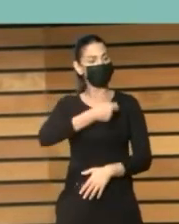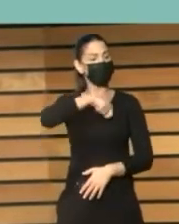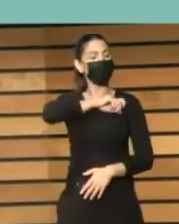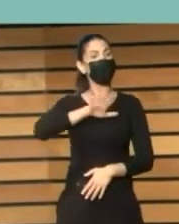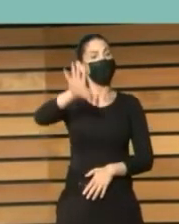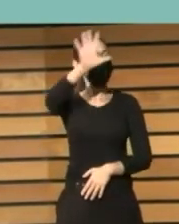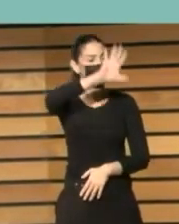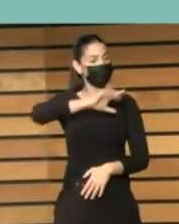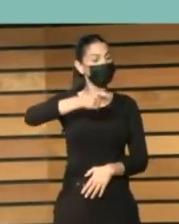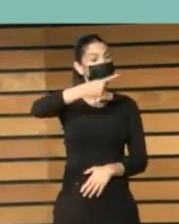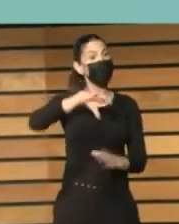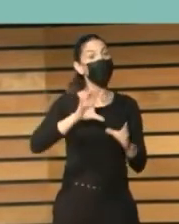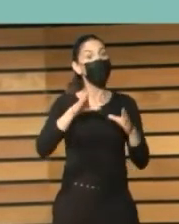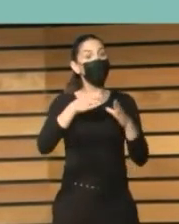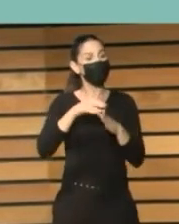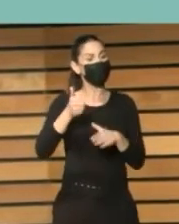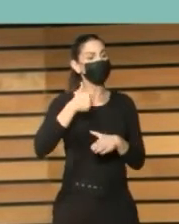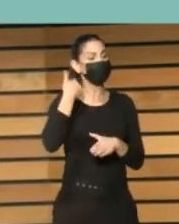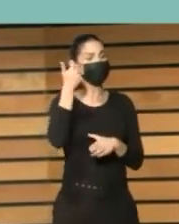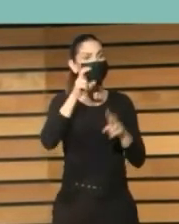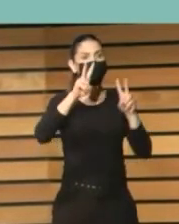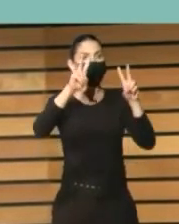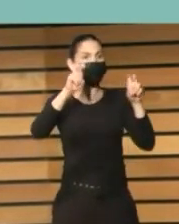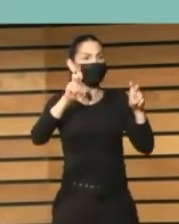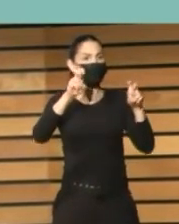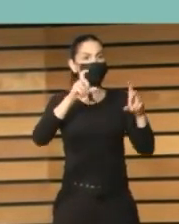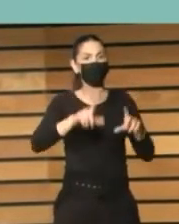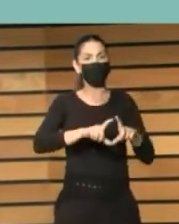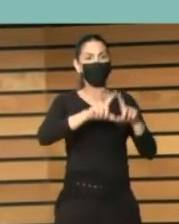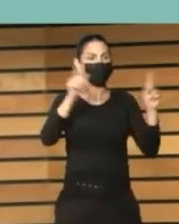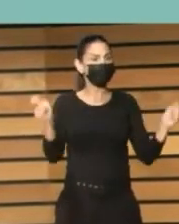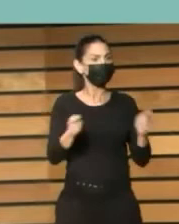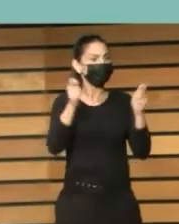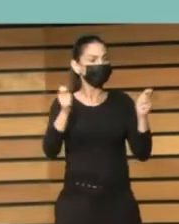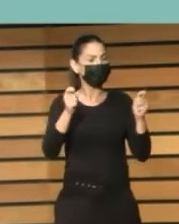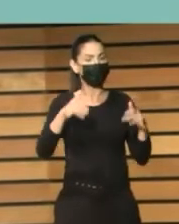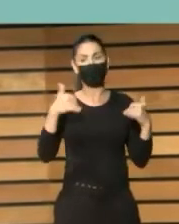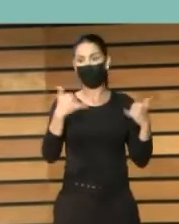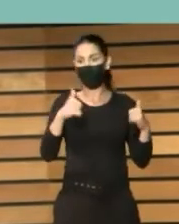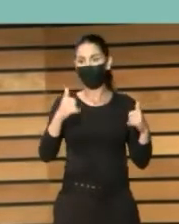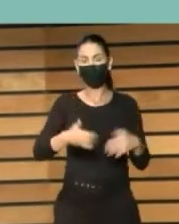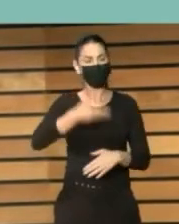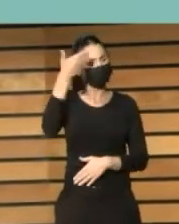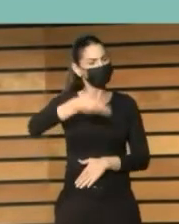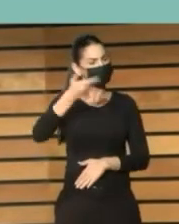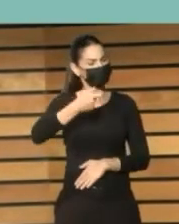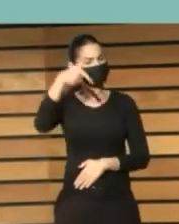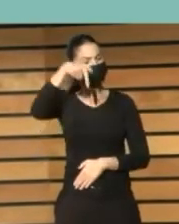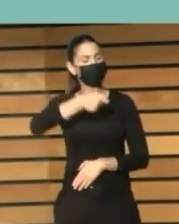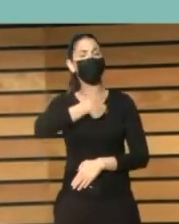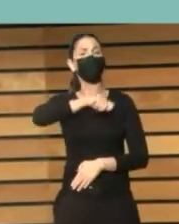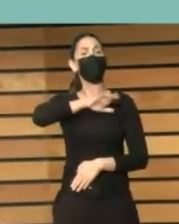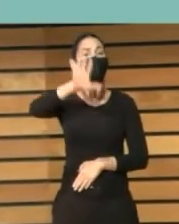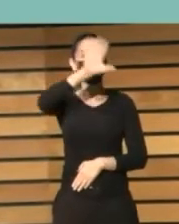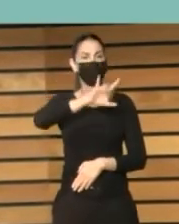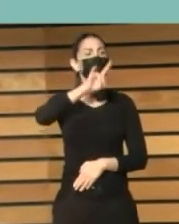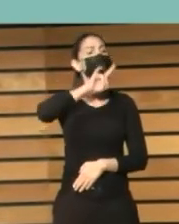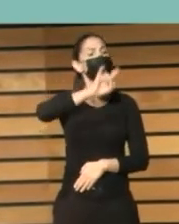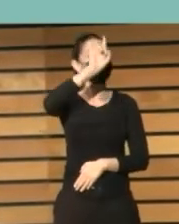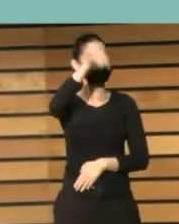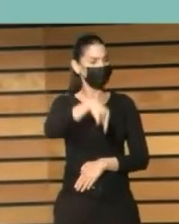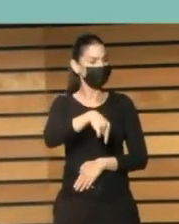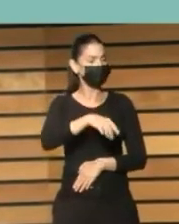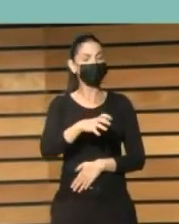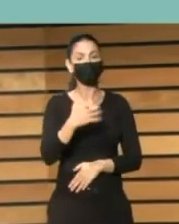oportunidad de actuar en los eventos más importantes de la narración que hay en toda España y por supuesto aquí en Canarias también y